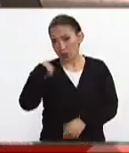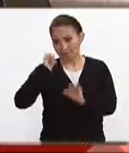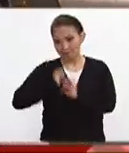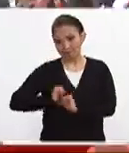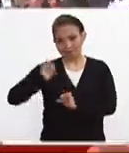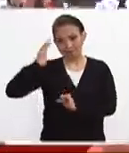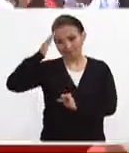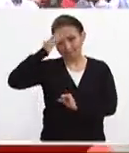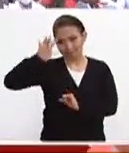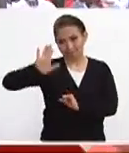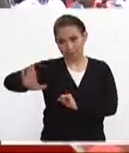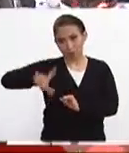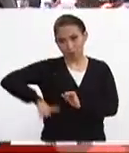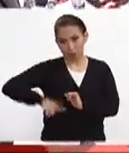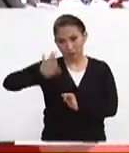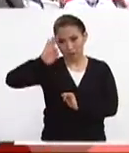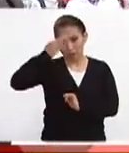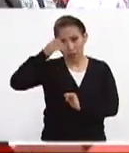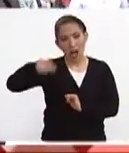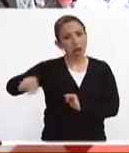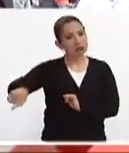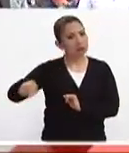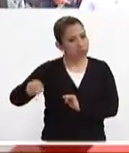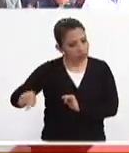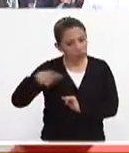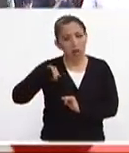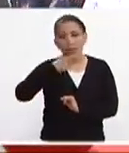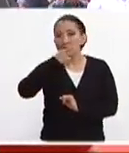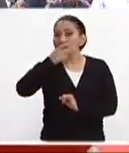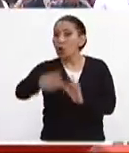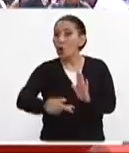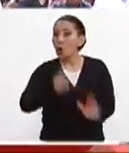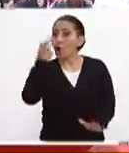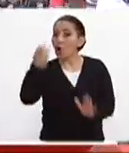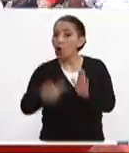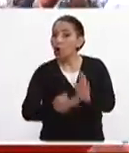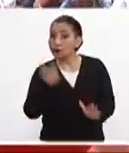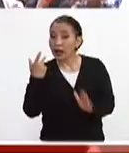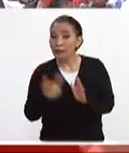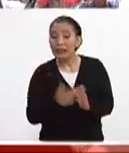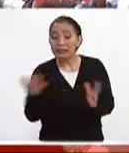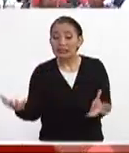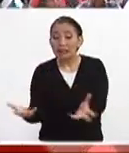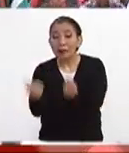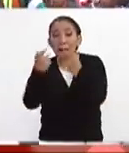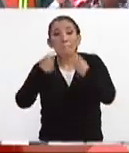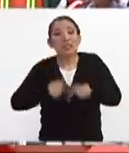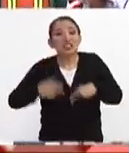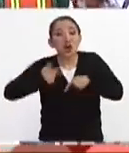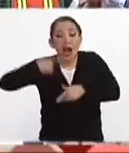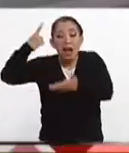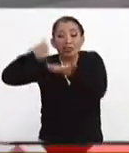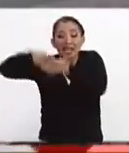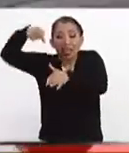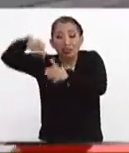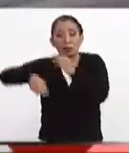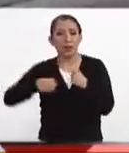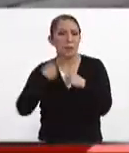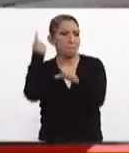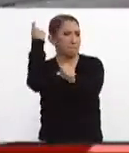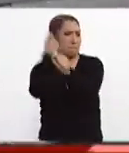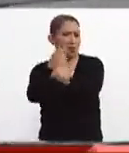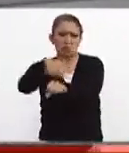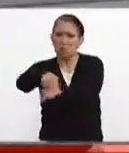autoridades del gobierno federal han recalcado que rescatar a las personas que se encuentren con vida es la